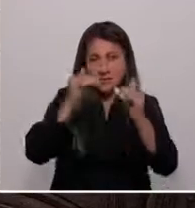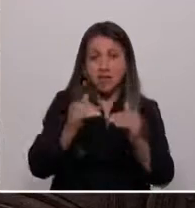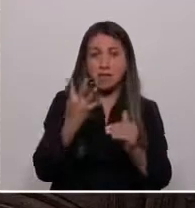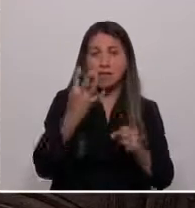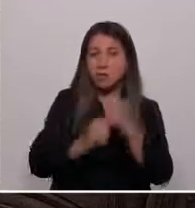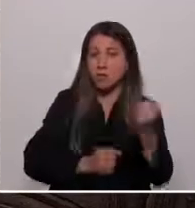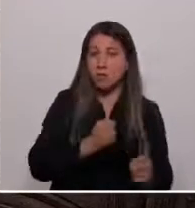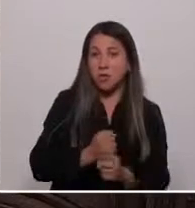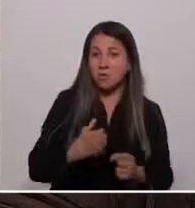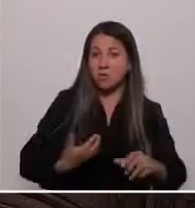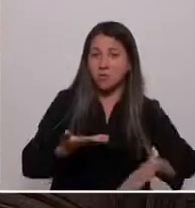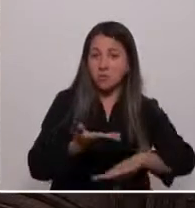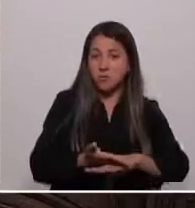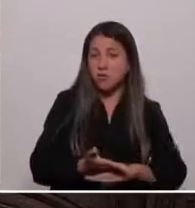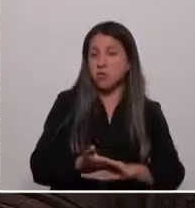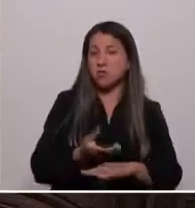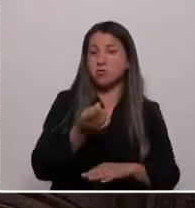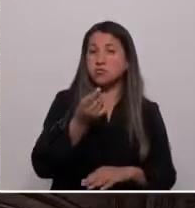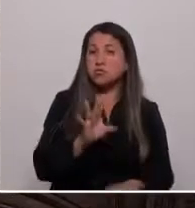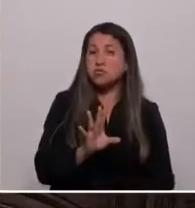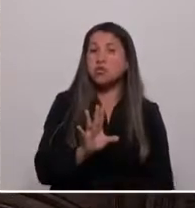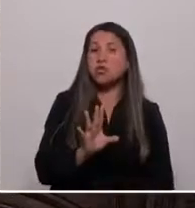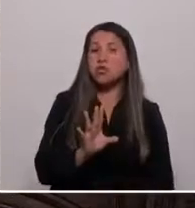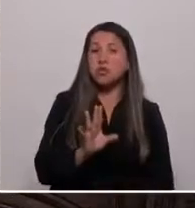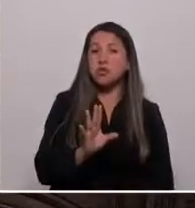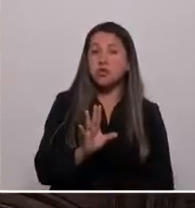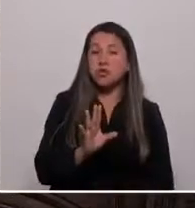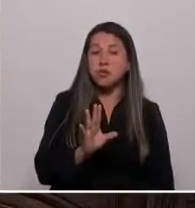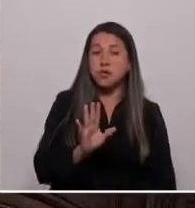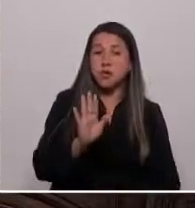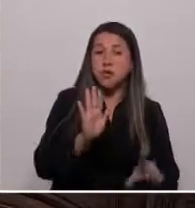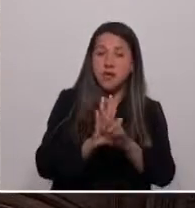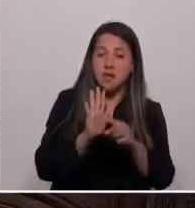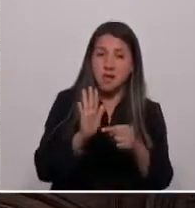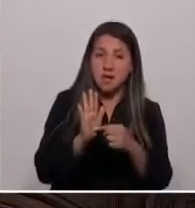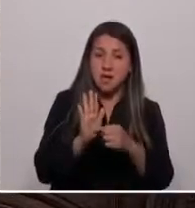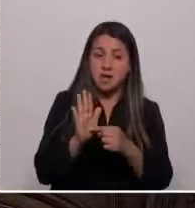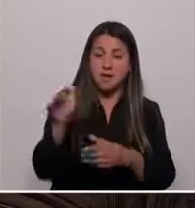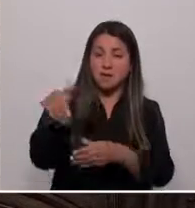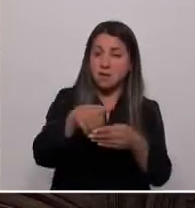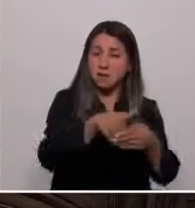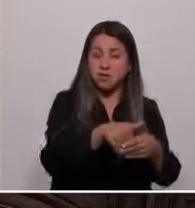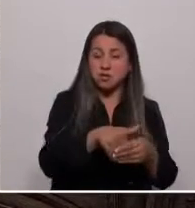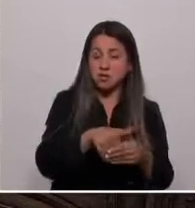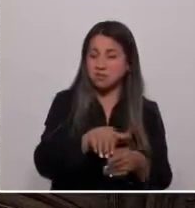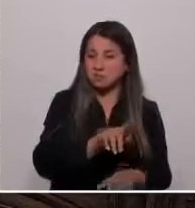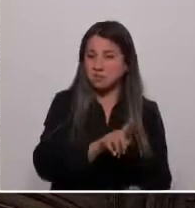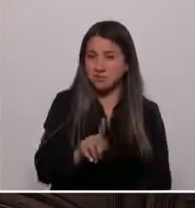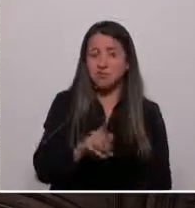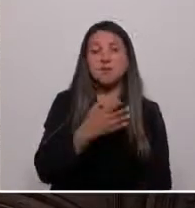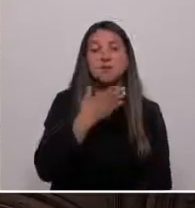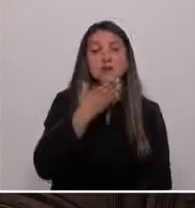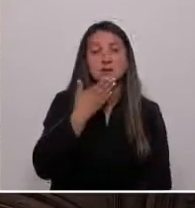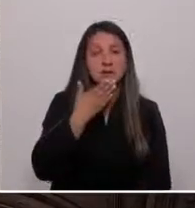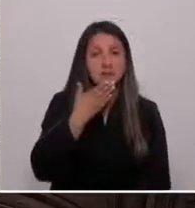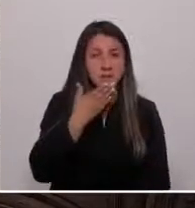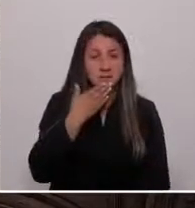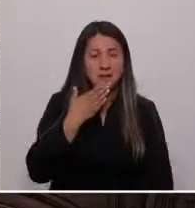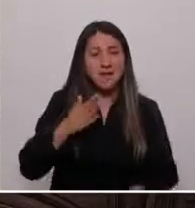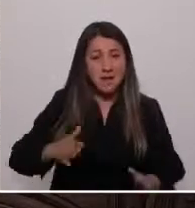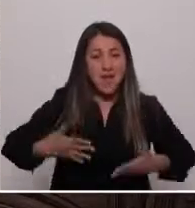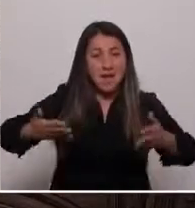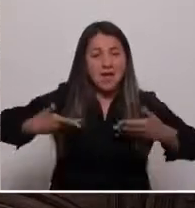no solo mecanismos como la Iniciativa Popular de Ley o los plebiscitos, sino también la activa participación